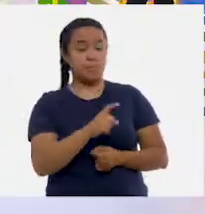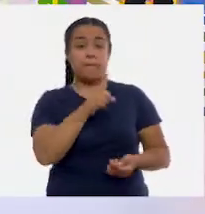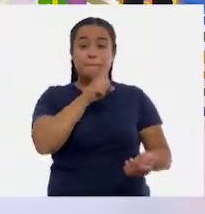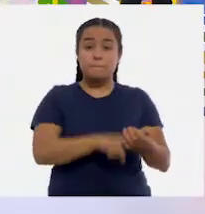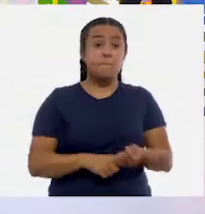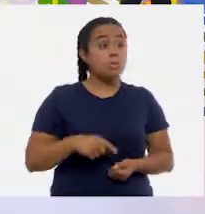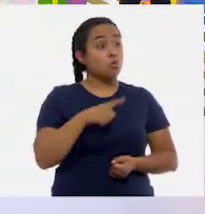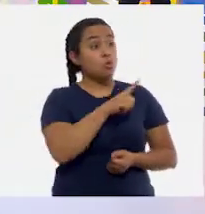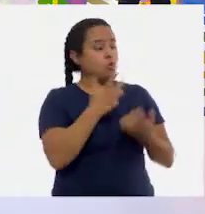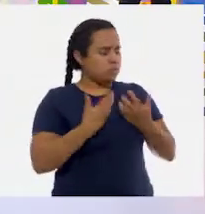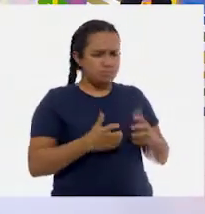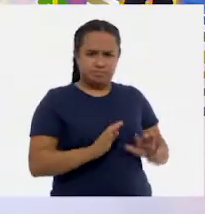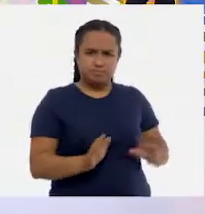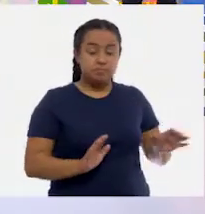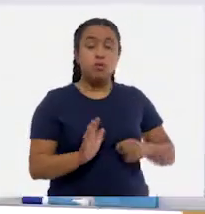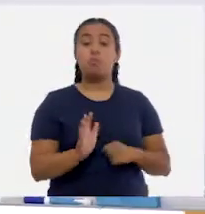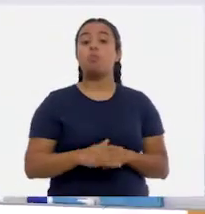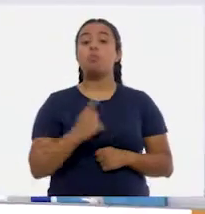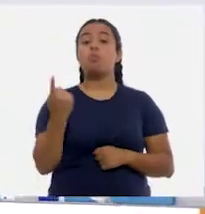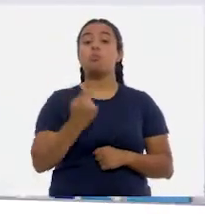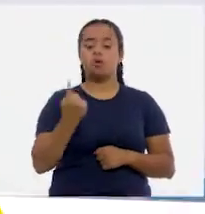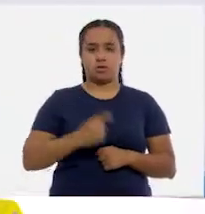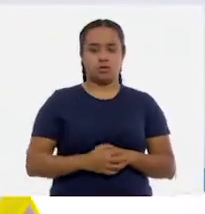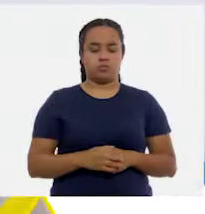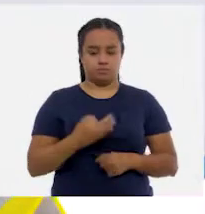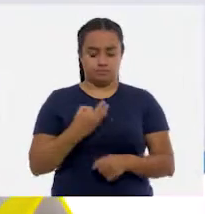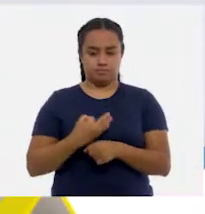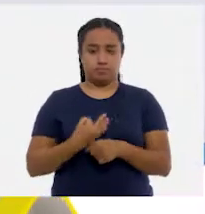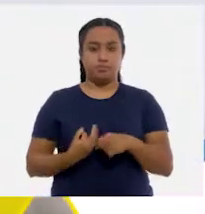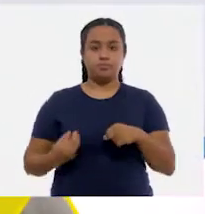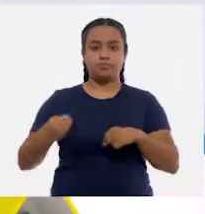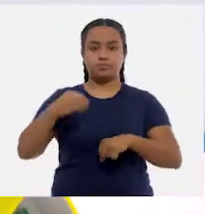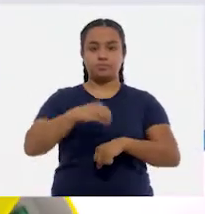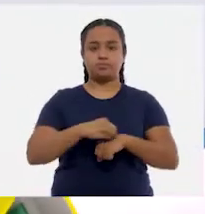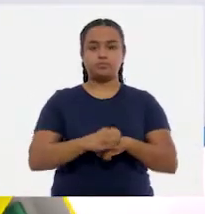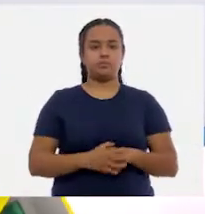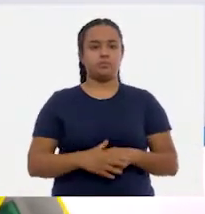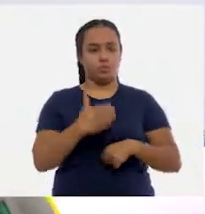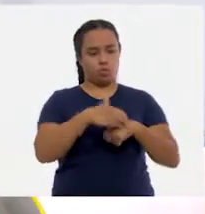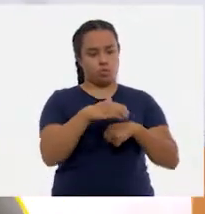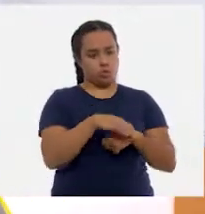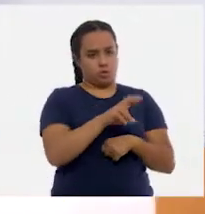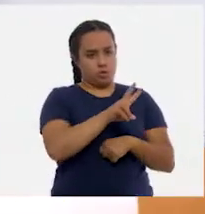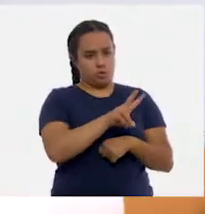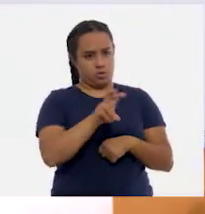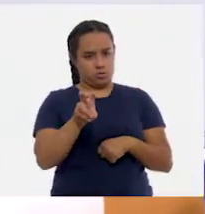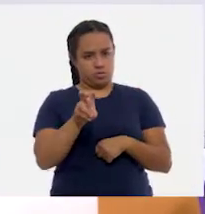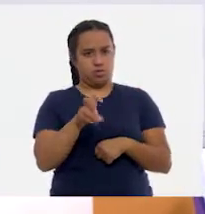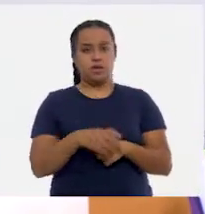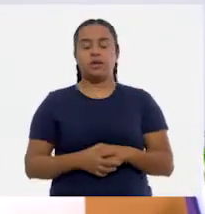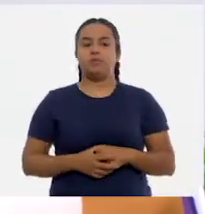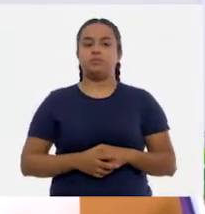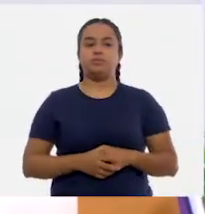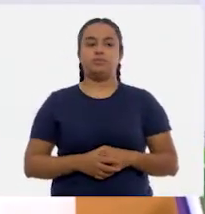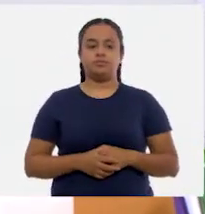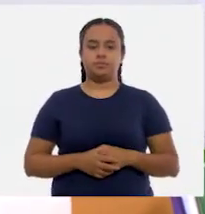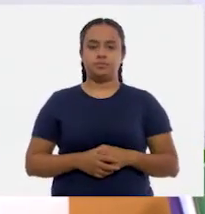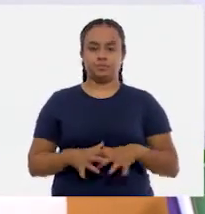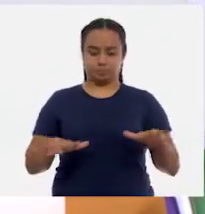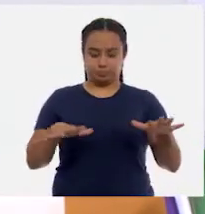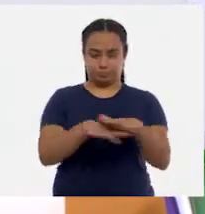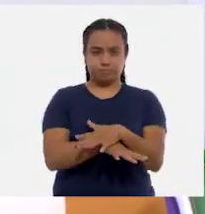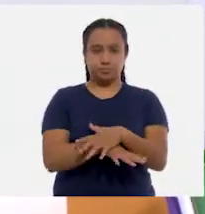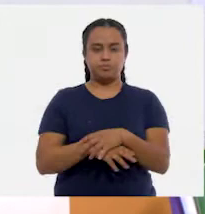tienes por qué espantarte. Porque vamos a poner el número doscientos que te salió a ti. Vamos a cambiar